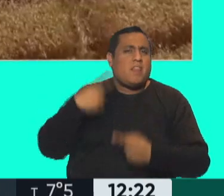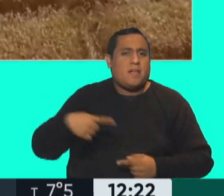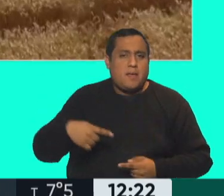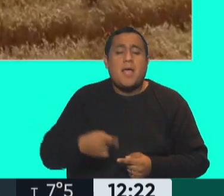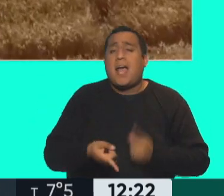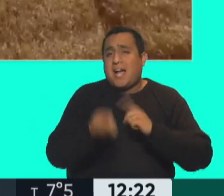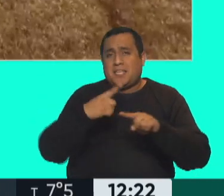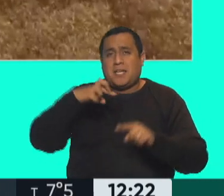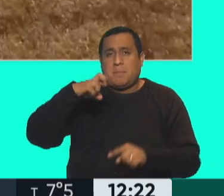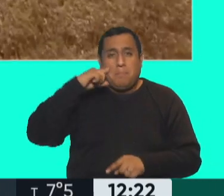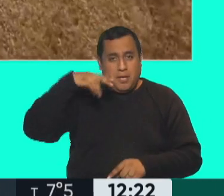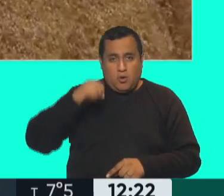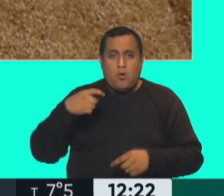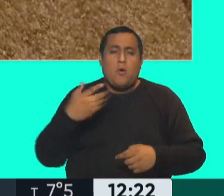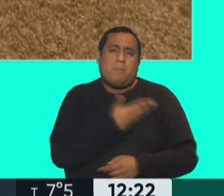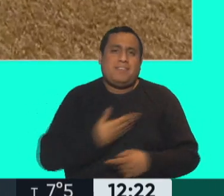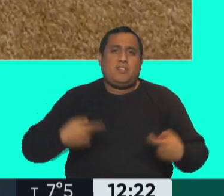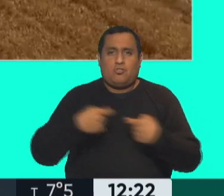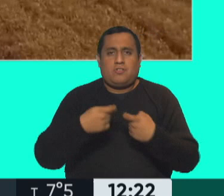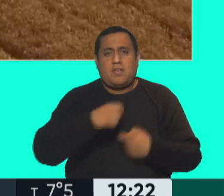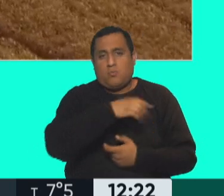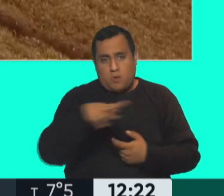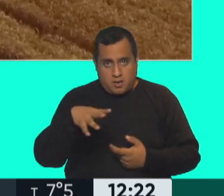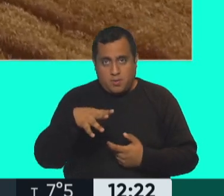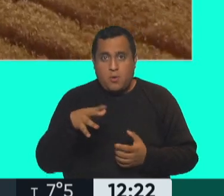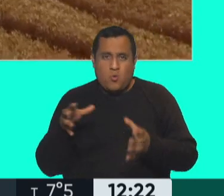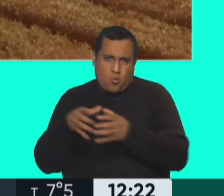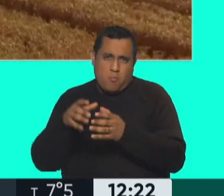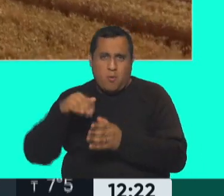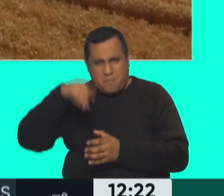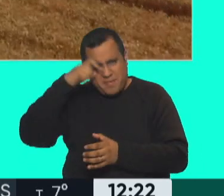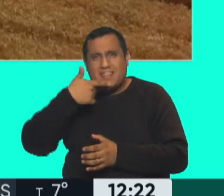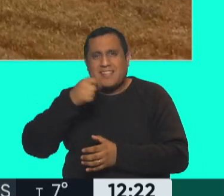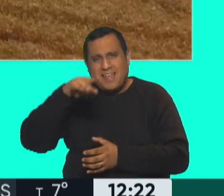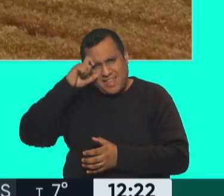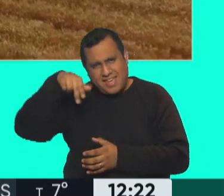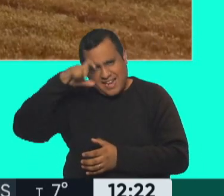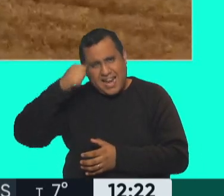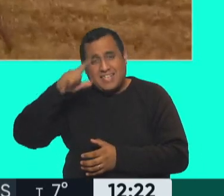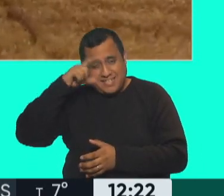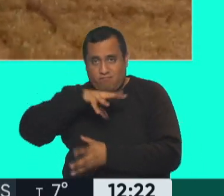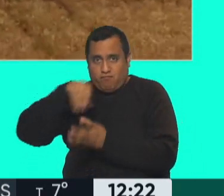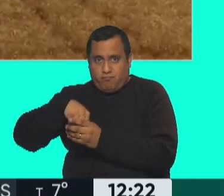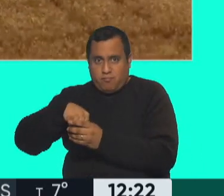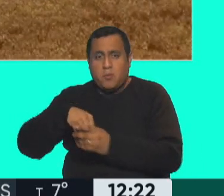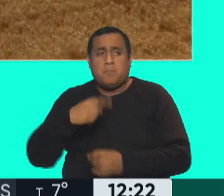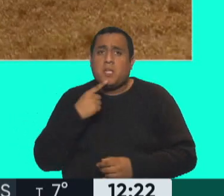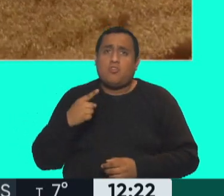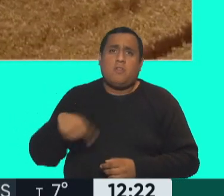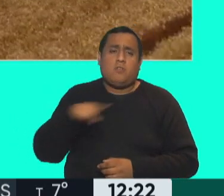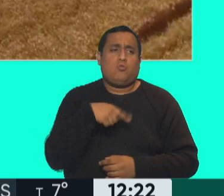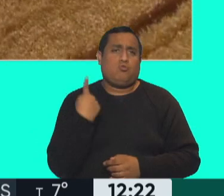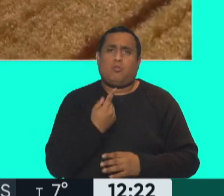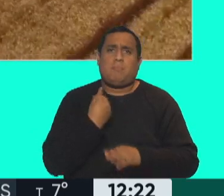Nicolás Pino, presidente de la Sociedad Rural, miembro de la Mesa Enlace, que se autoperciben como que son los representantes de los